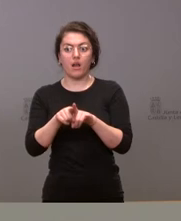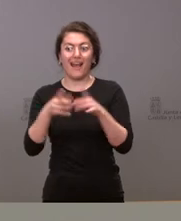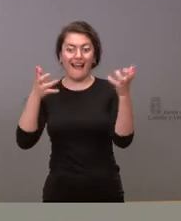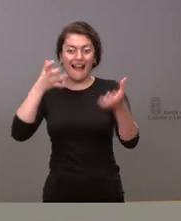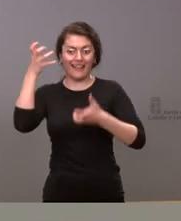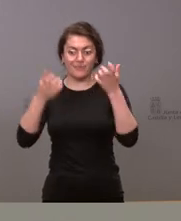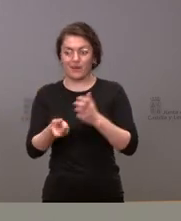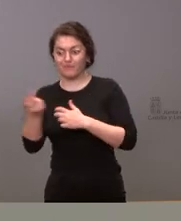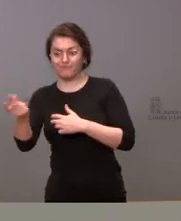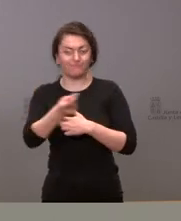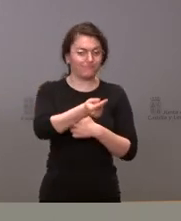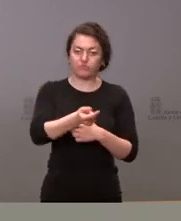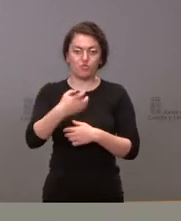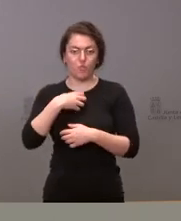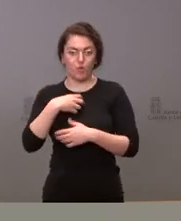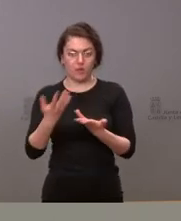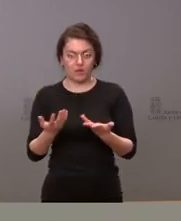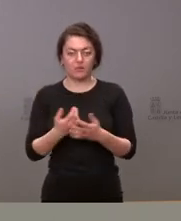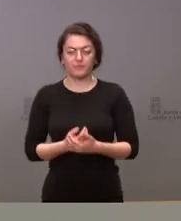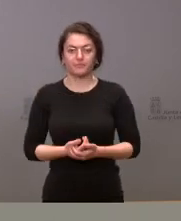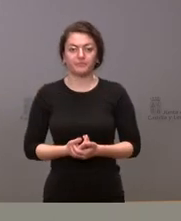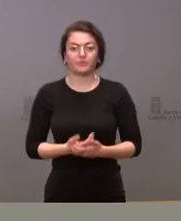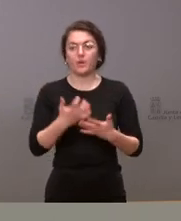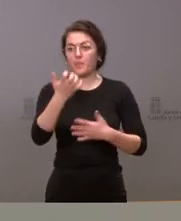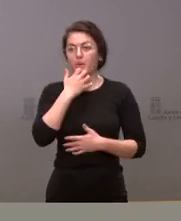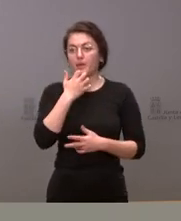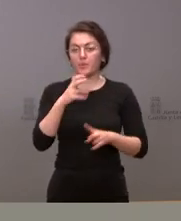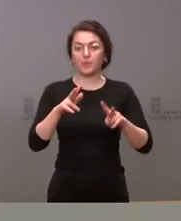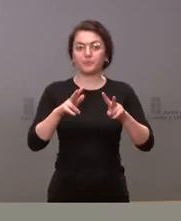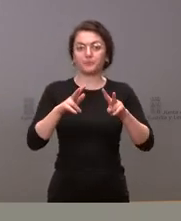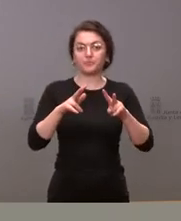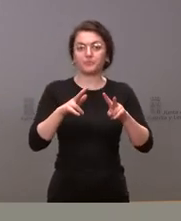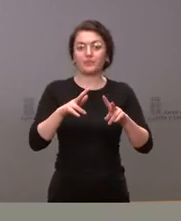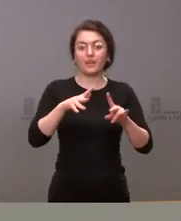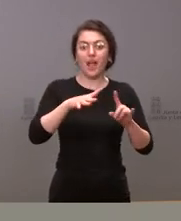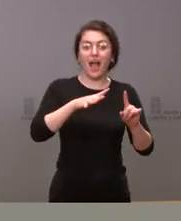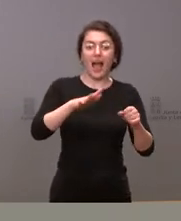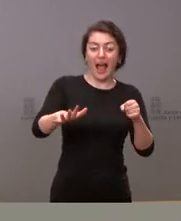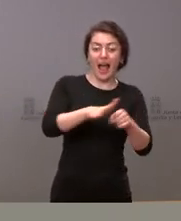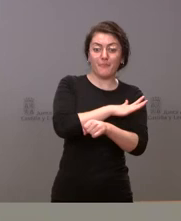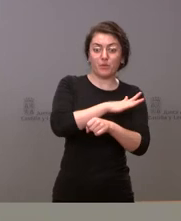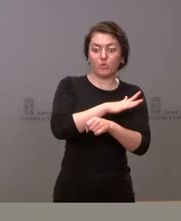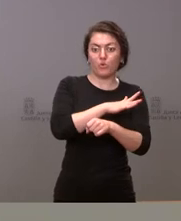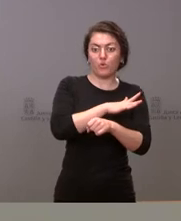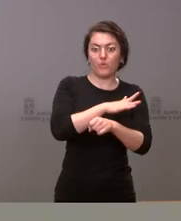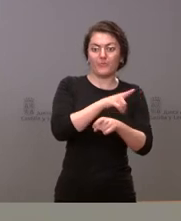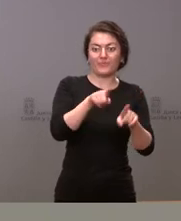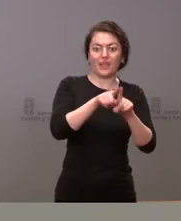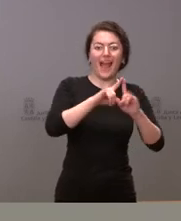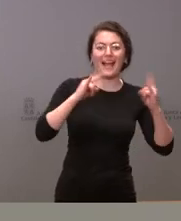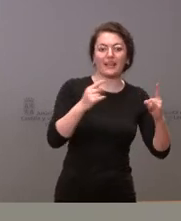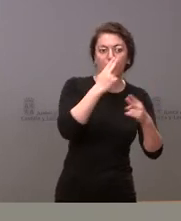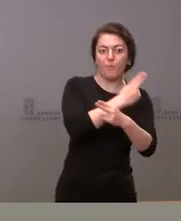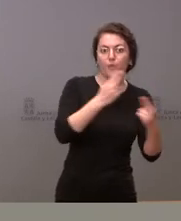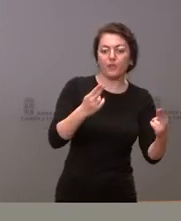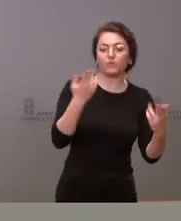en ese perímetro de seguridad en el caso de un ámbito urbano y en un jardín público como ustedes señalan tendrán que ser tanto